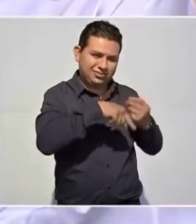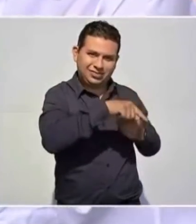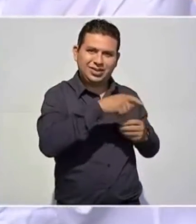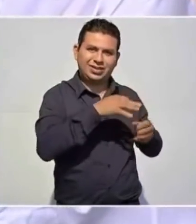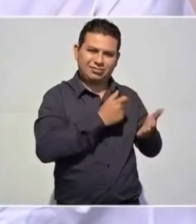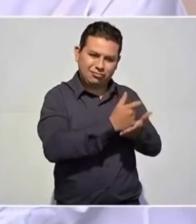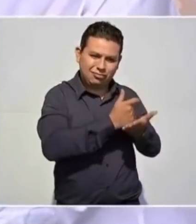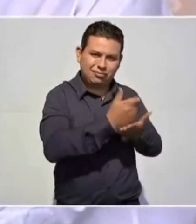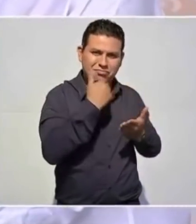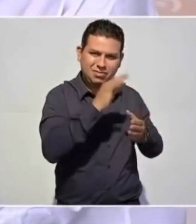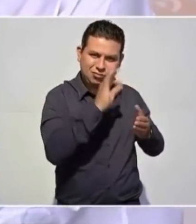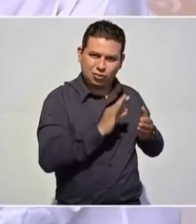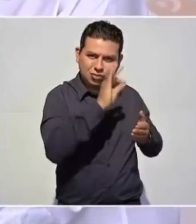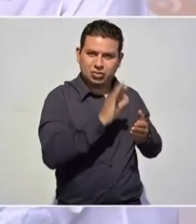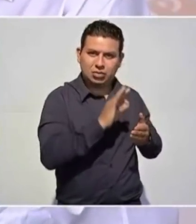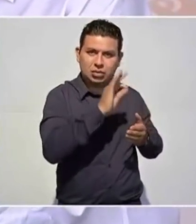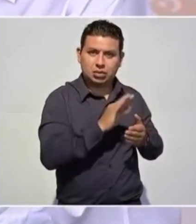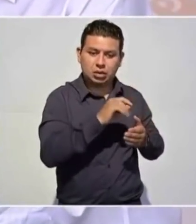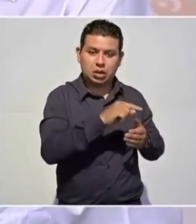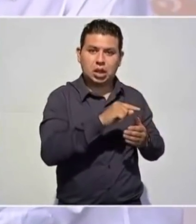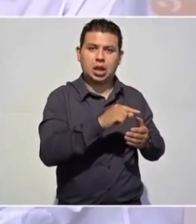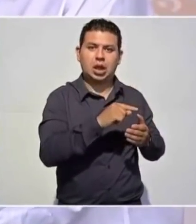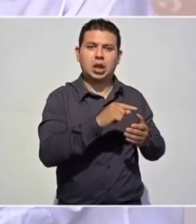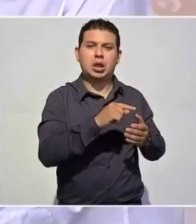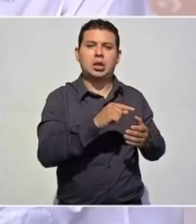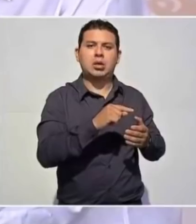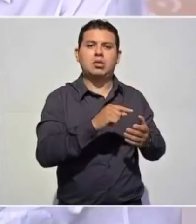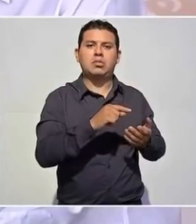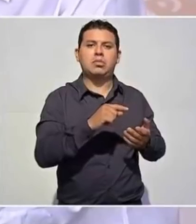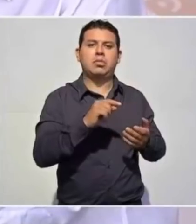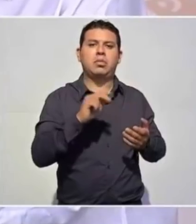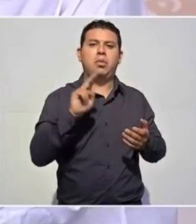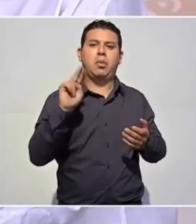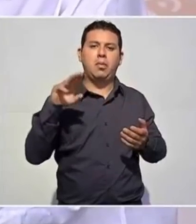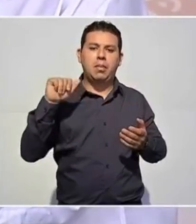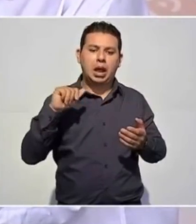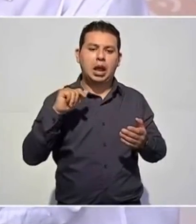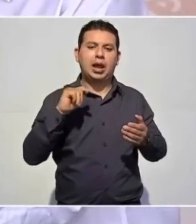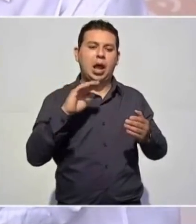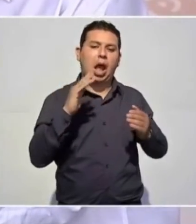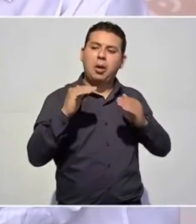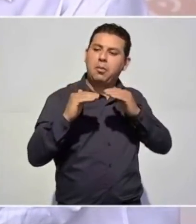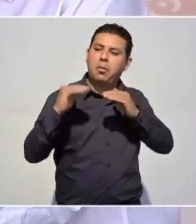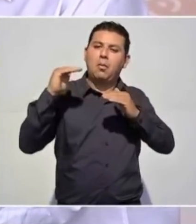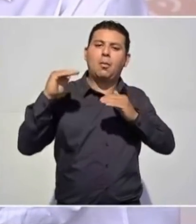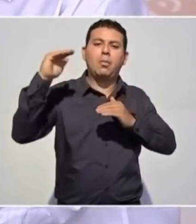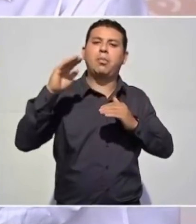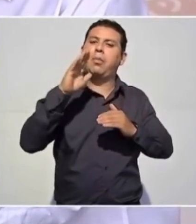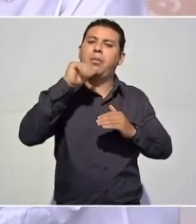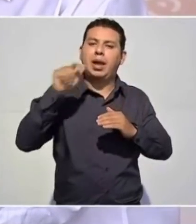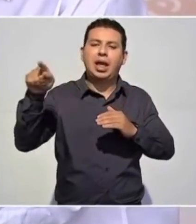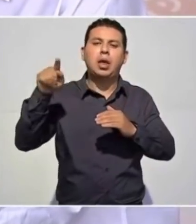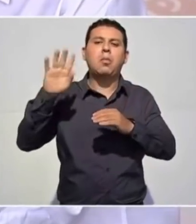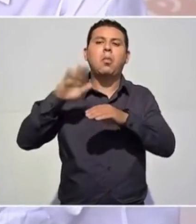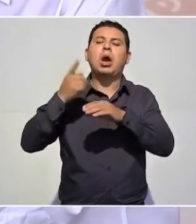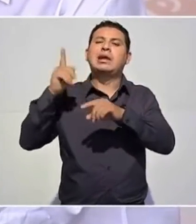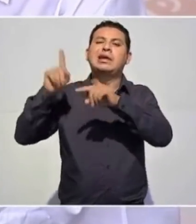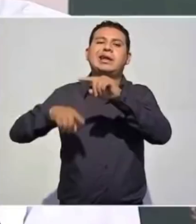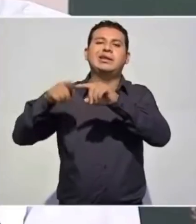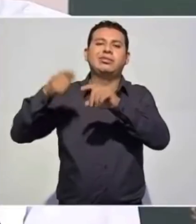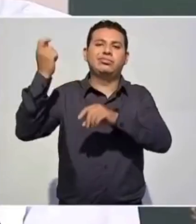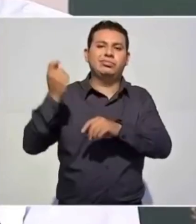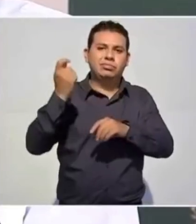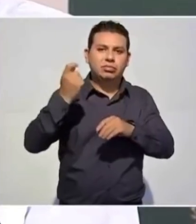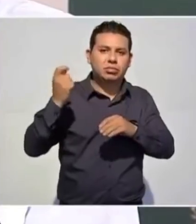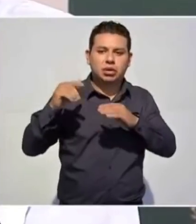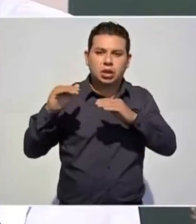este no se incrementaría más allá de la inflación por el peso